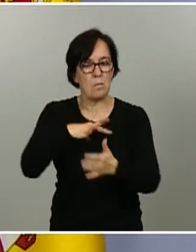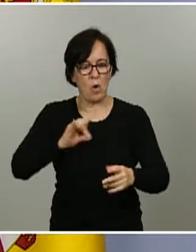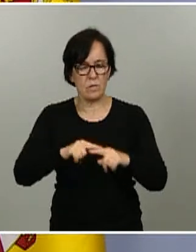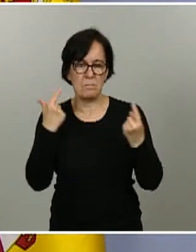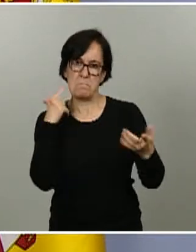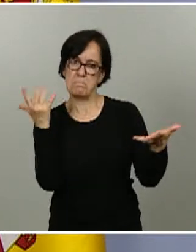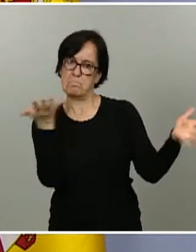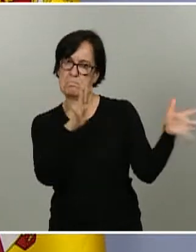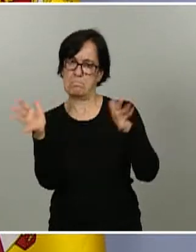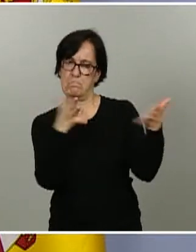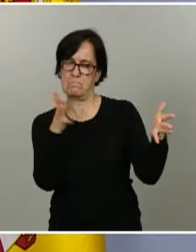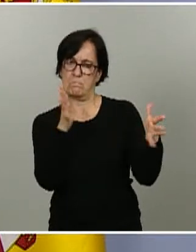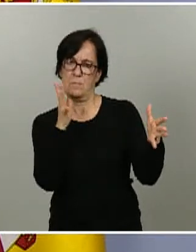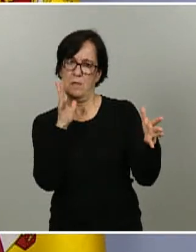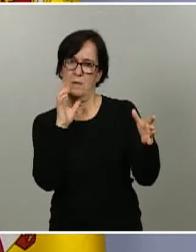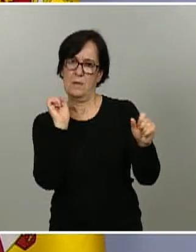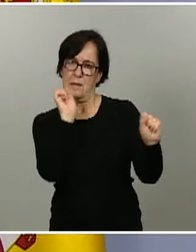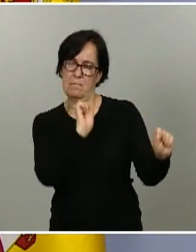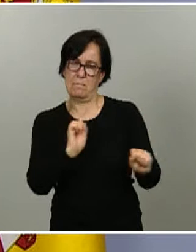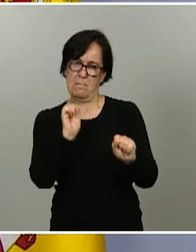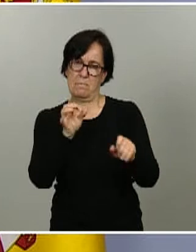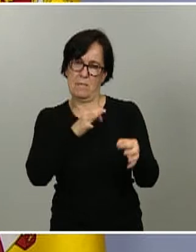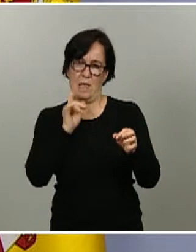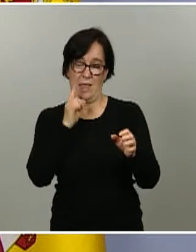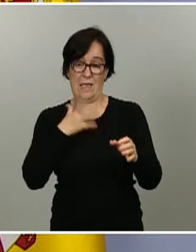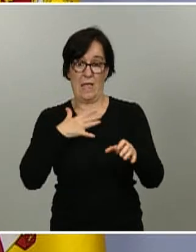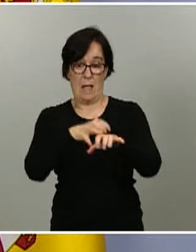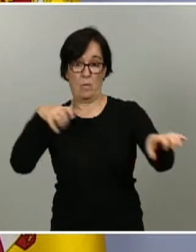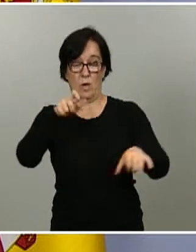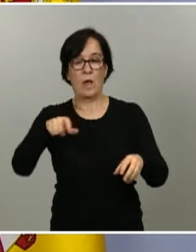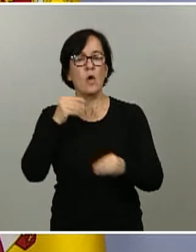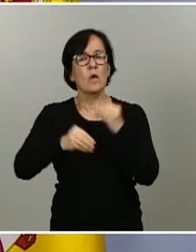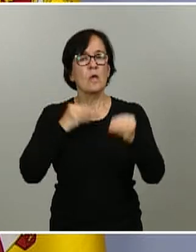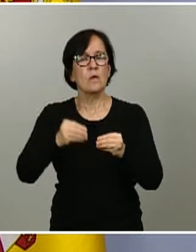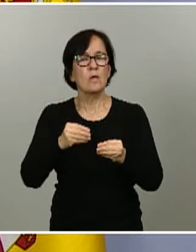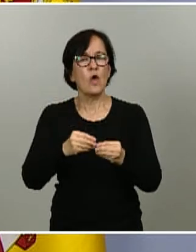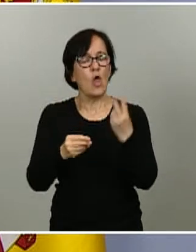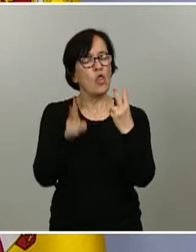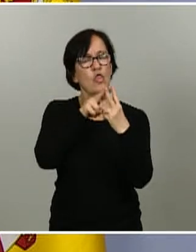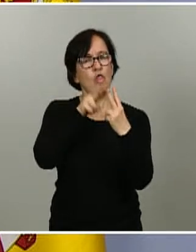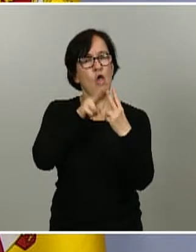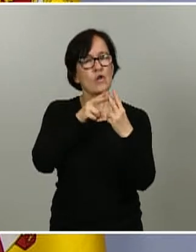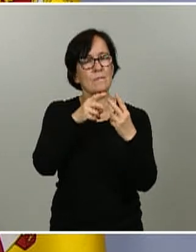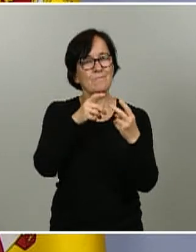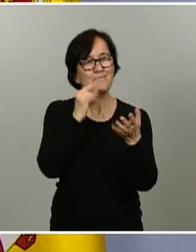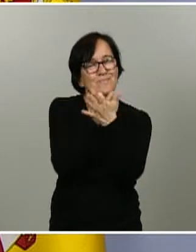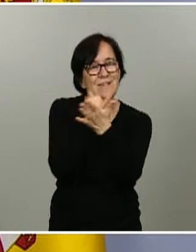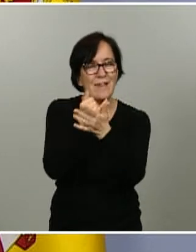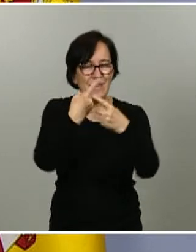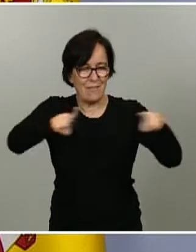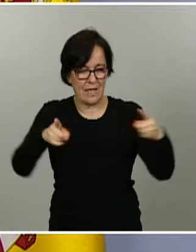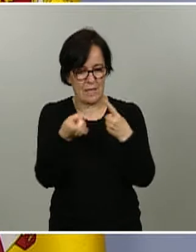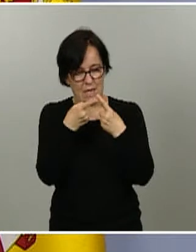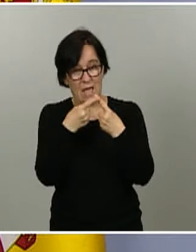prevalencia en la población. Y, por tanto, lo que decidimos fue utilizar dos tipos diferentes de test. Como ha